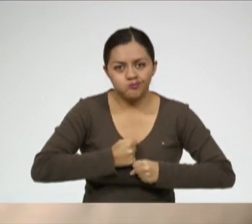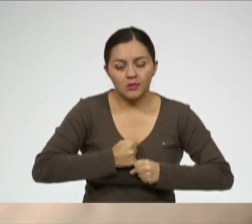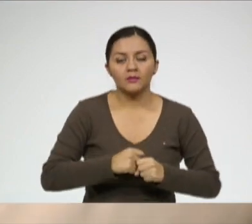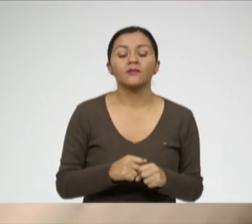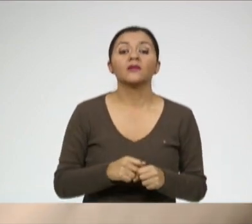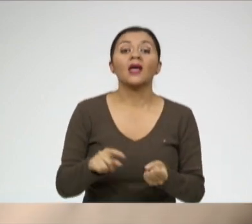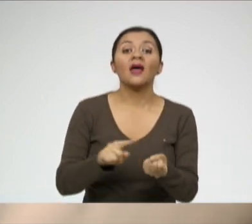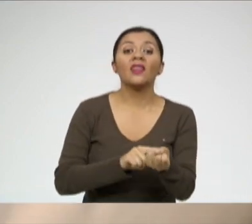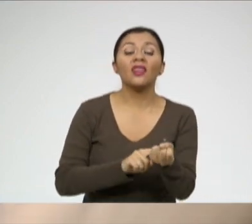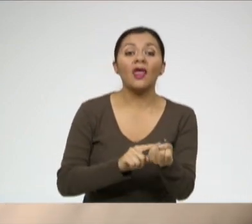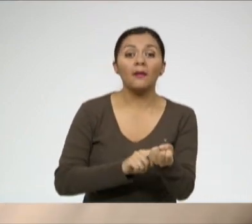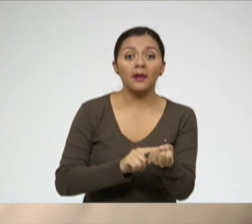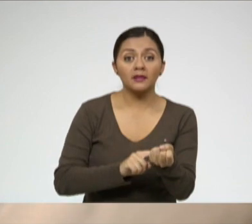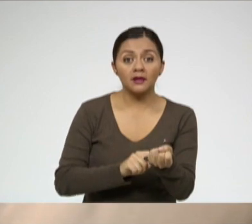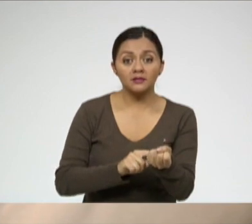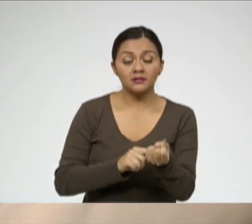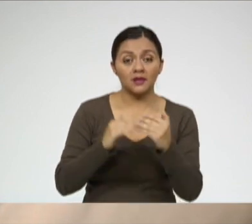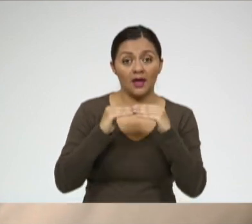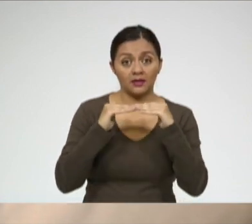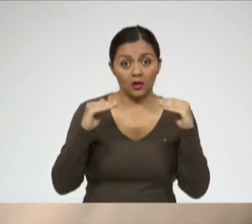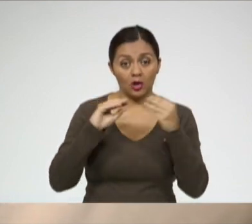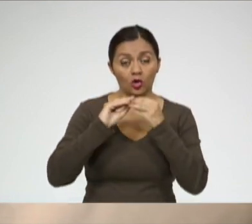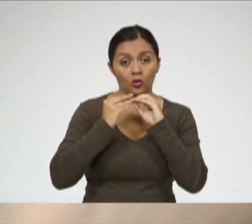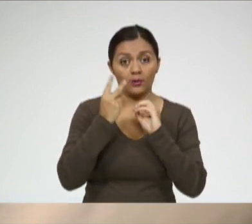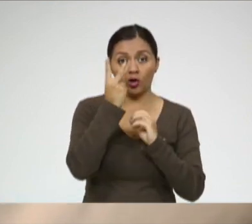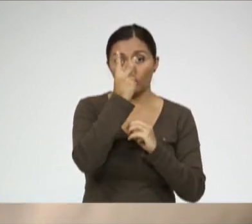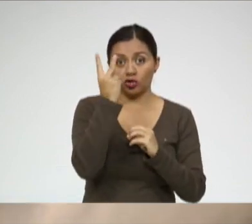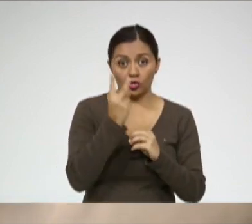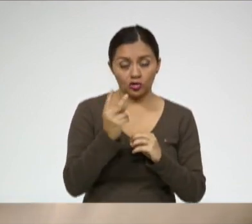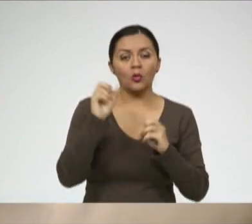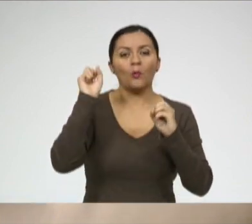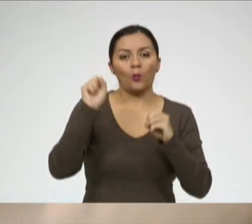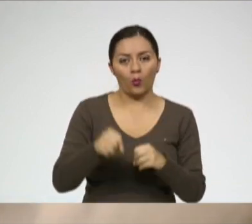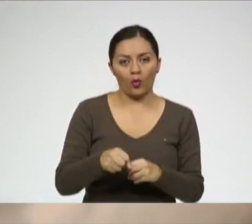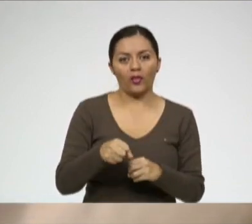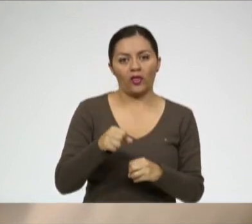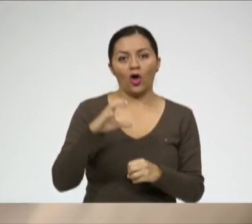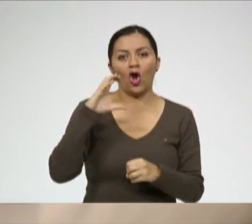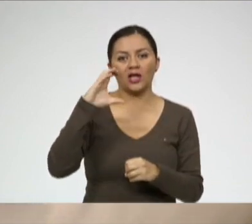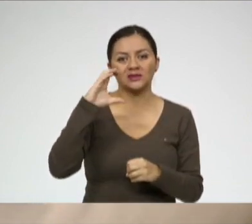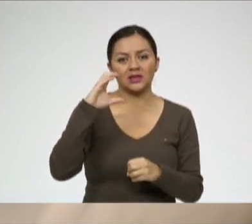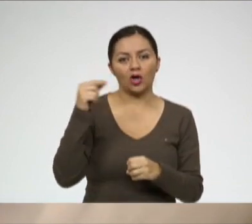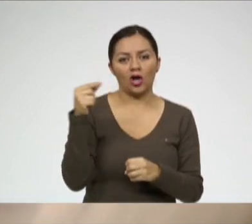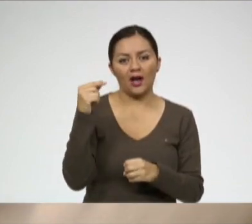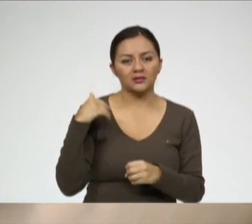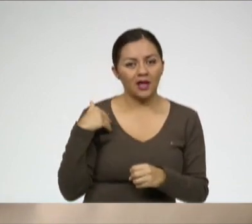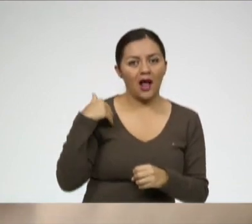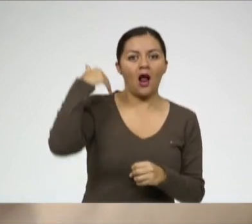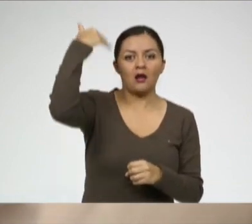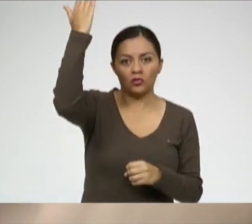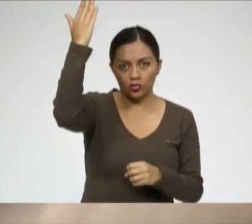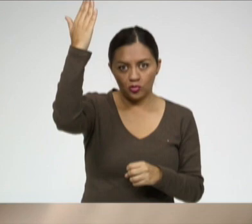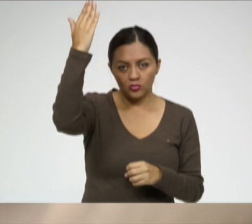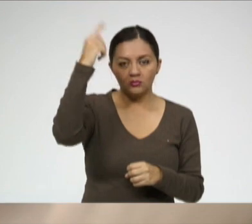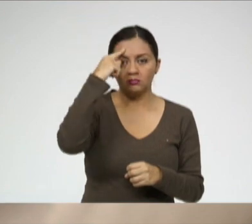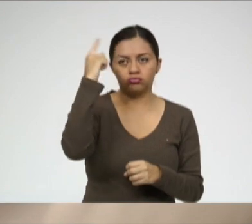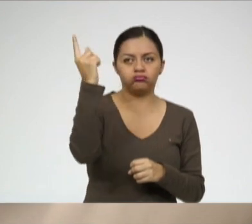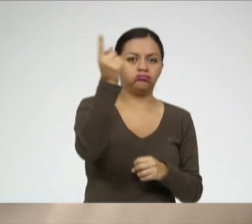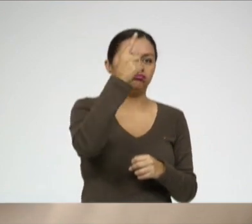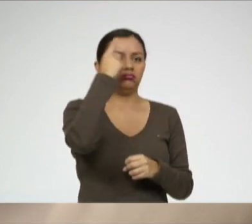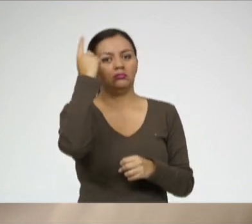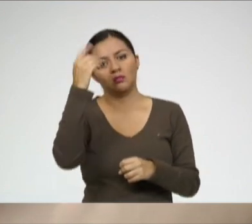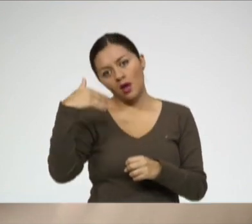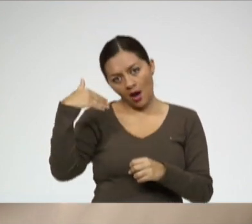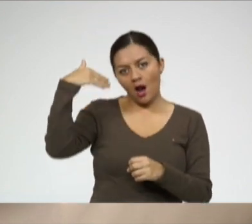diabetes tipo 2 pueden venir acompañados de hipercolesterolemia, decir, niveles de colesterol alto, triglicéridos altos. Es decir, el